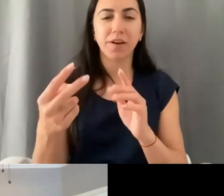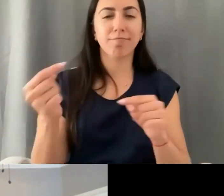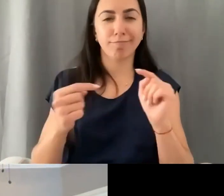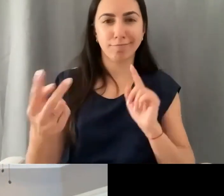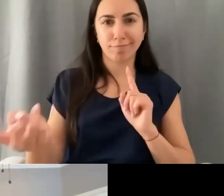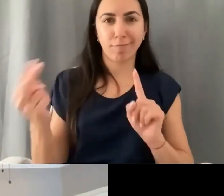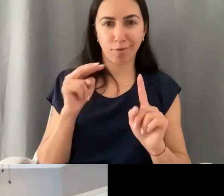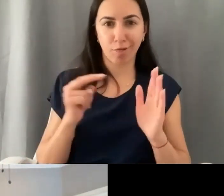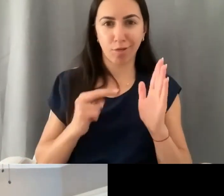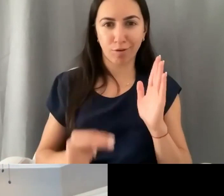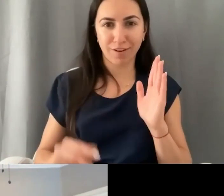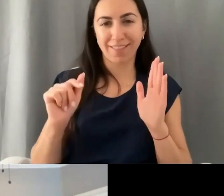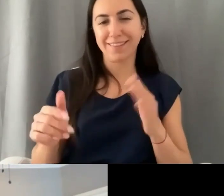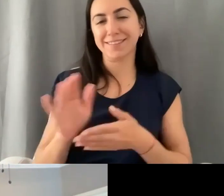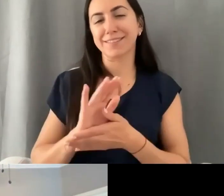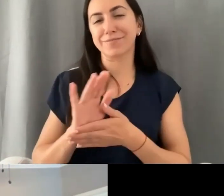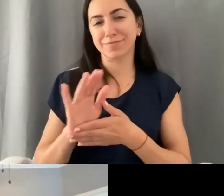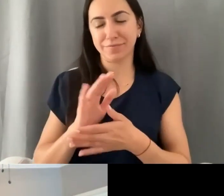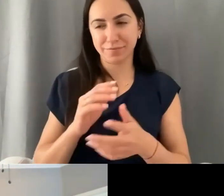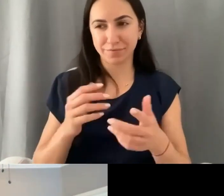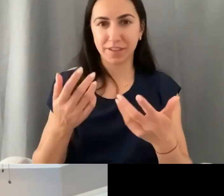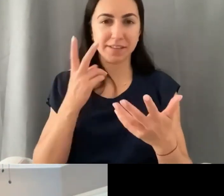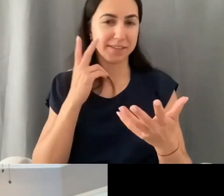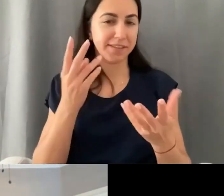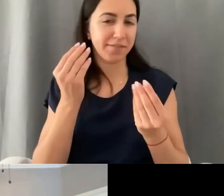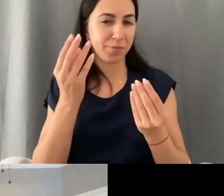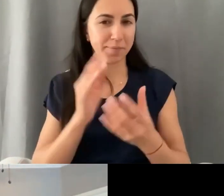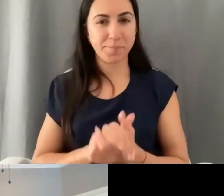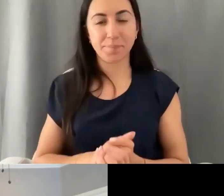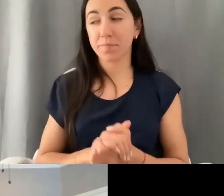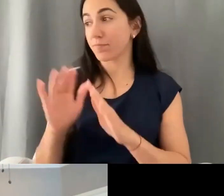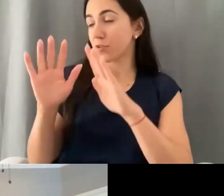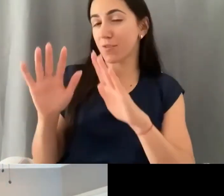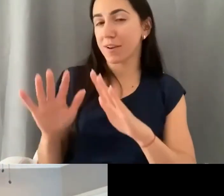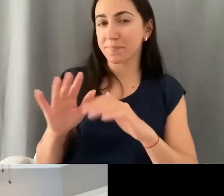para que puedan usarlo como referencia y puedan repasar esta información. Es importante.